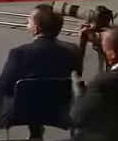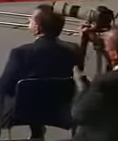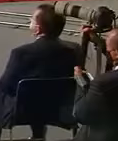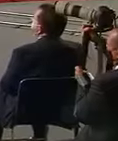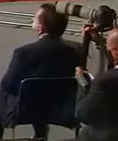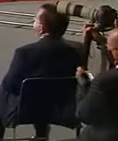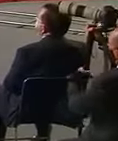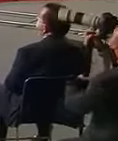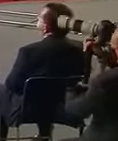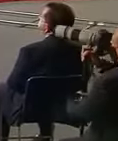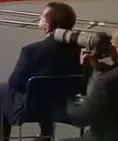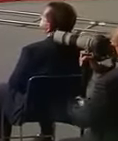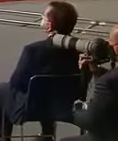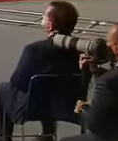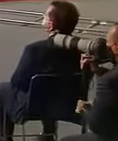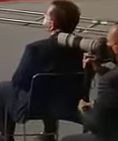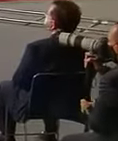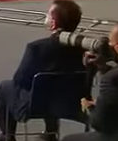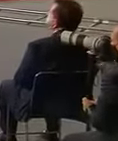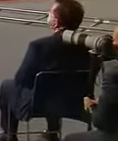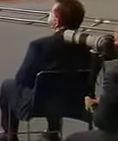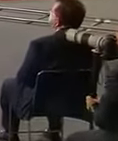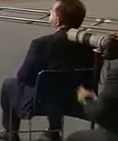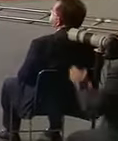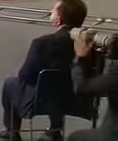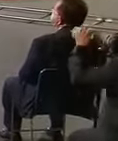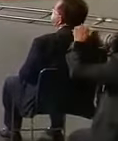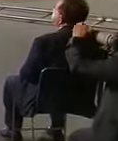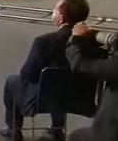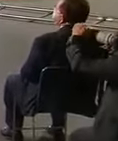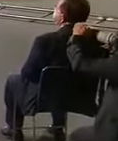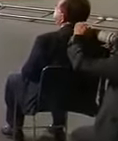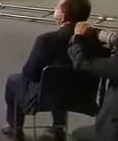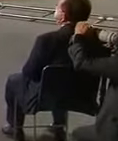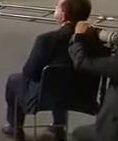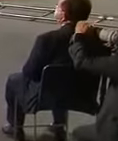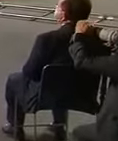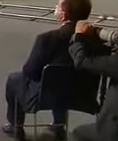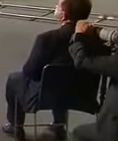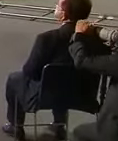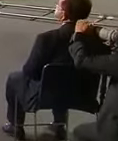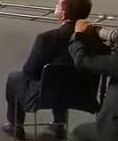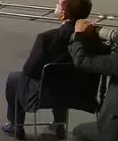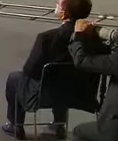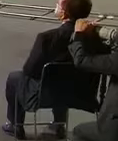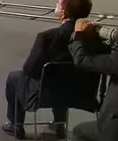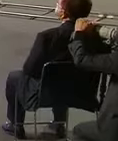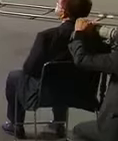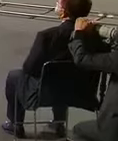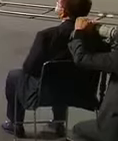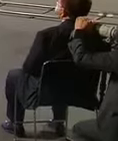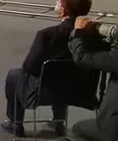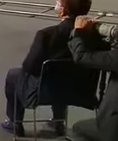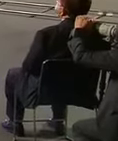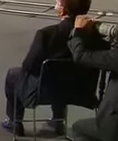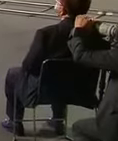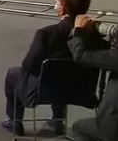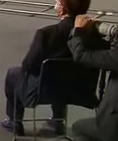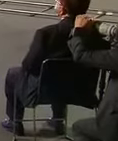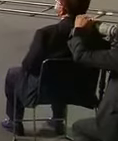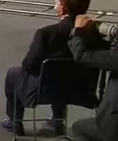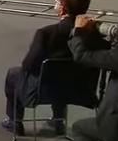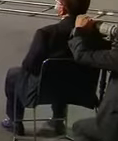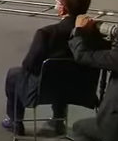Con su permiso, señor presidente. Continuamos con el informe de distribución de vacunas. Entre la semana del 17